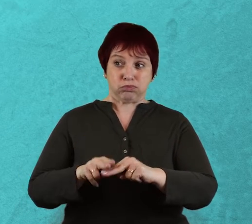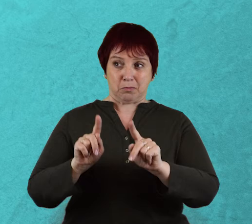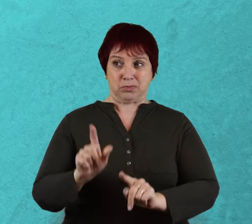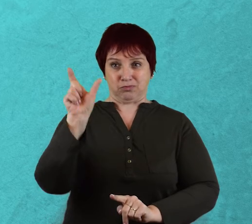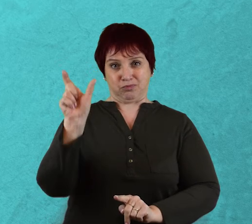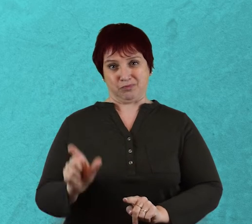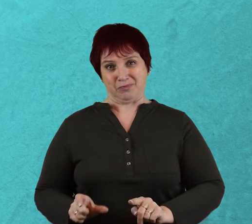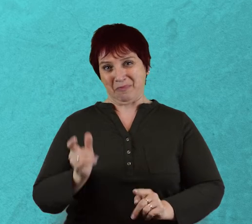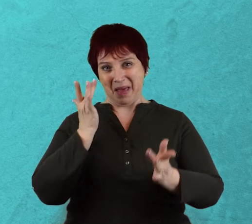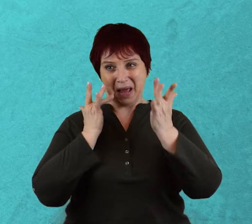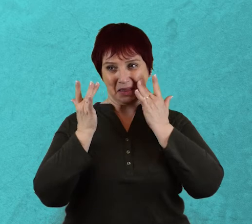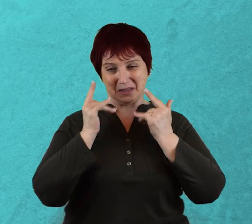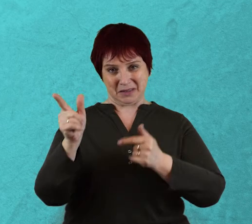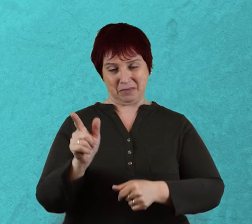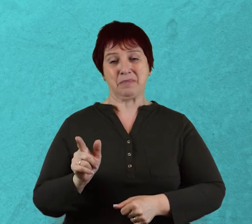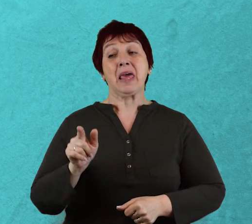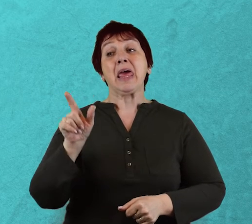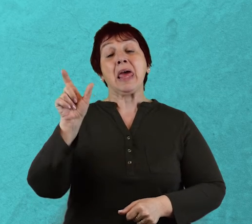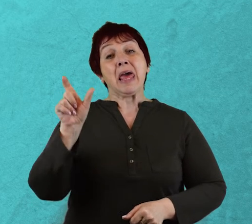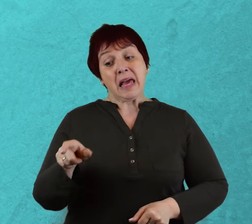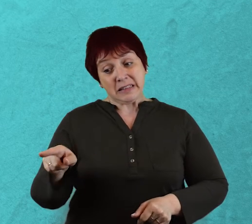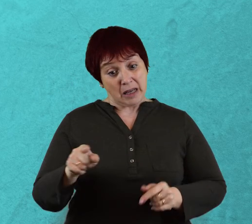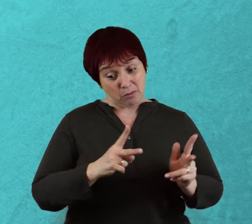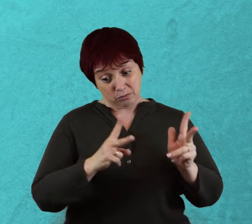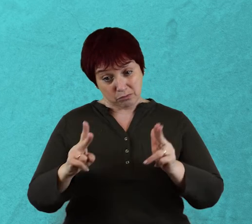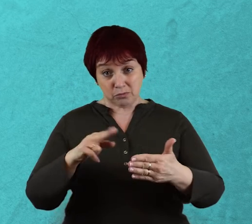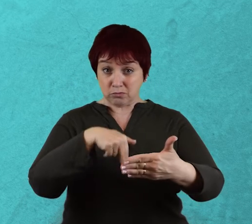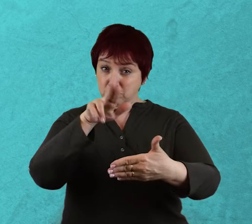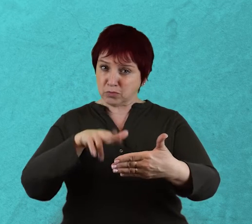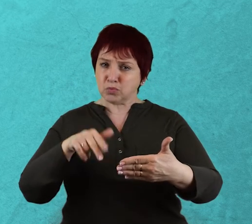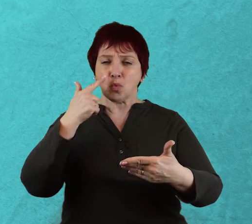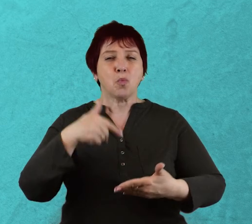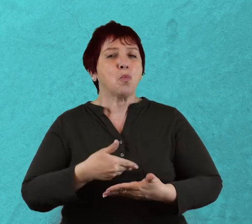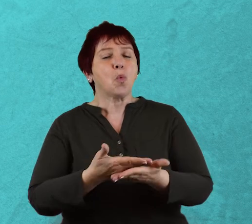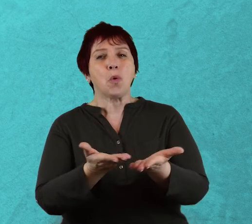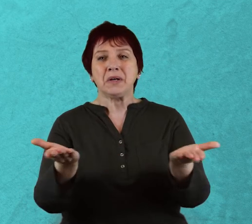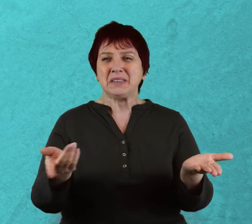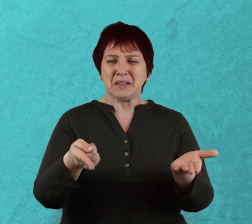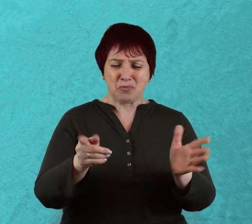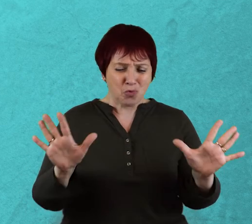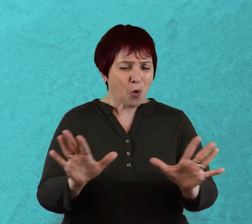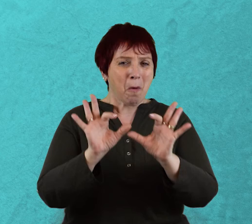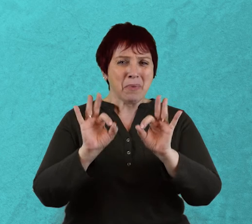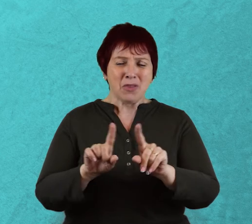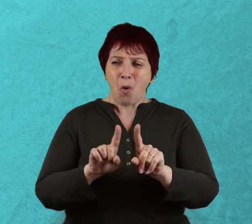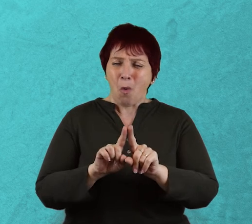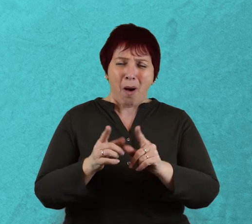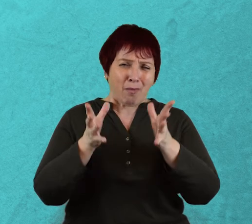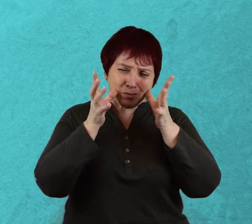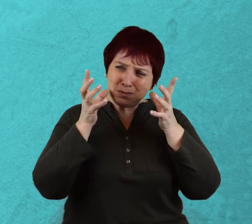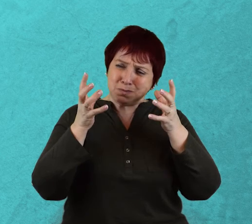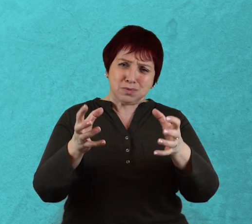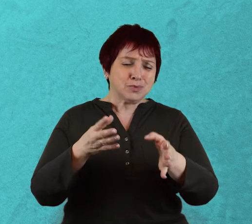muerte del artista. Esta serie da testimonio de todo el